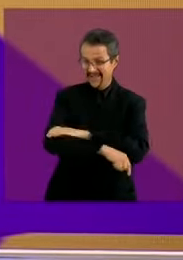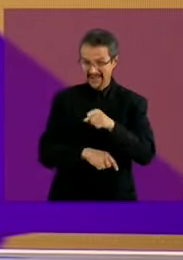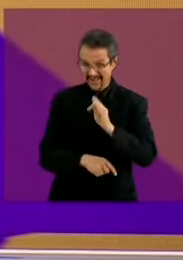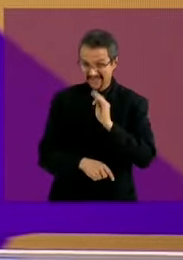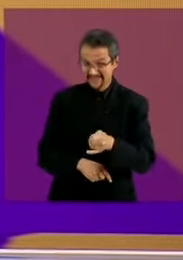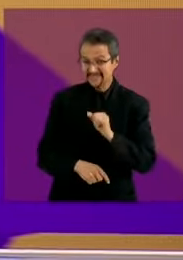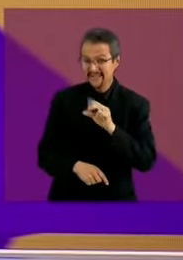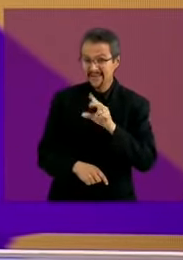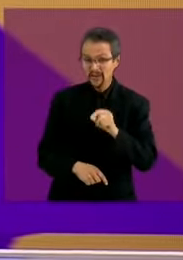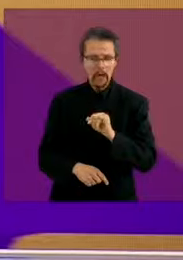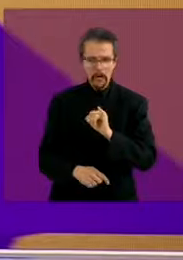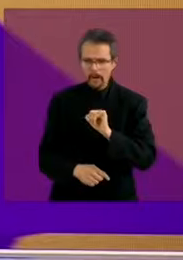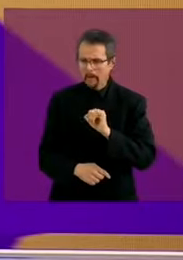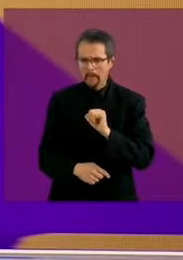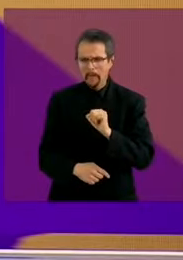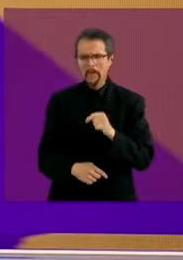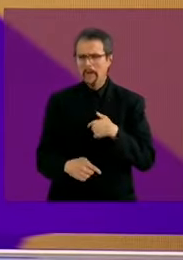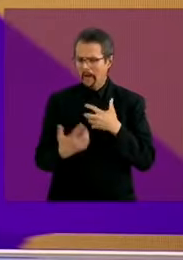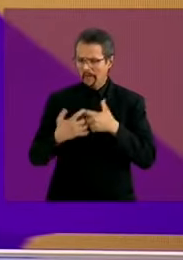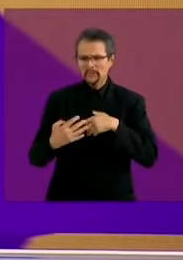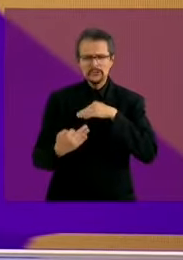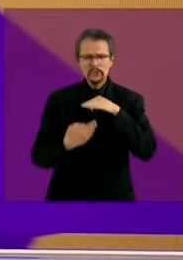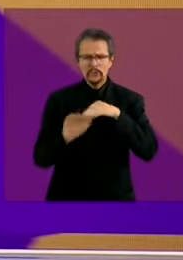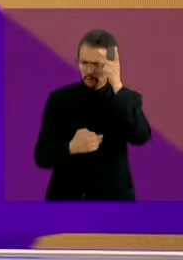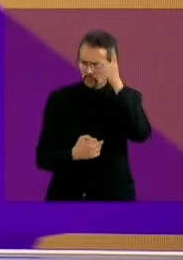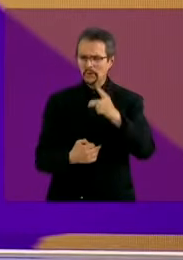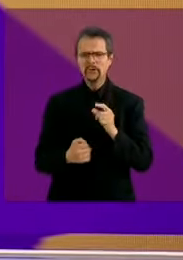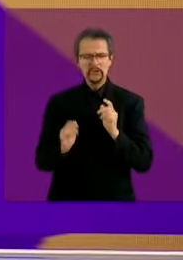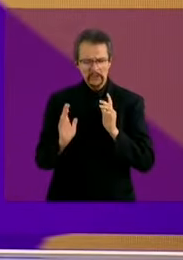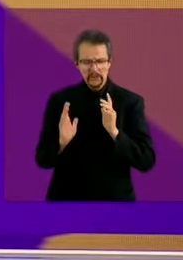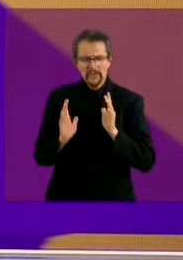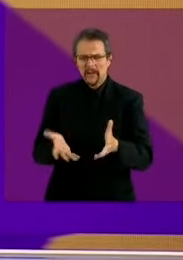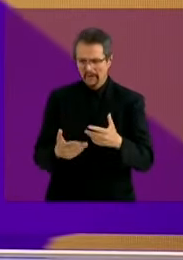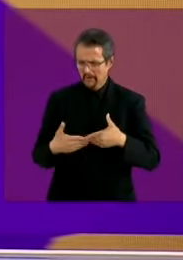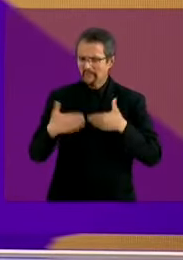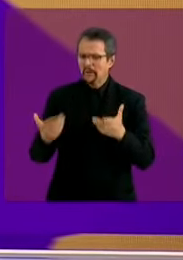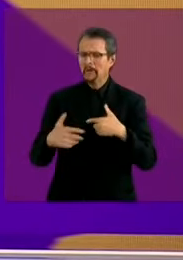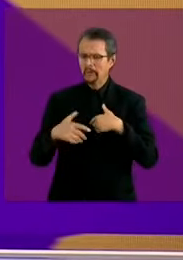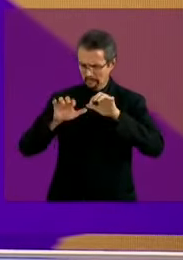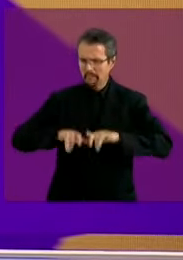empresas están declaradas y no tengo ningún problema por eso.